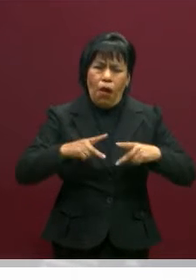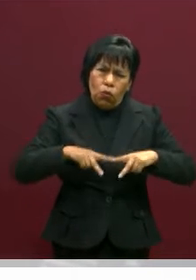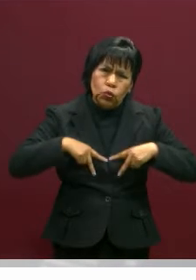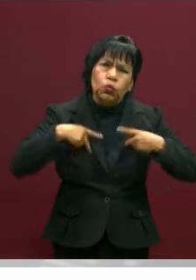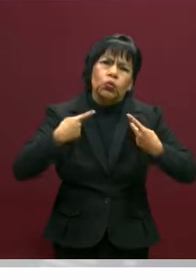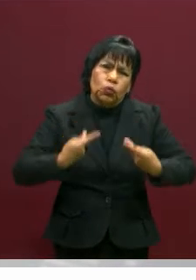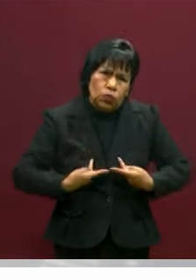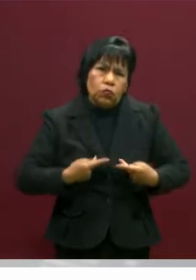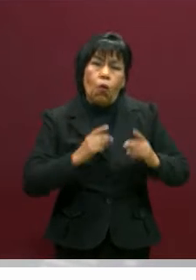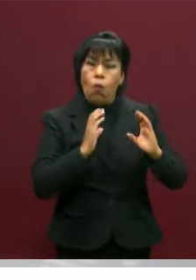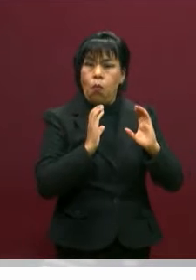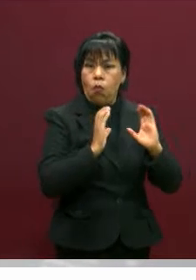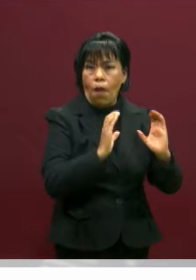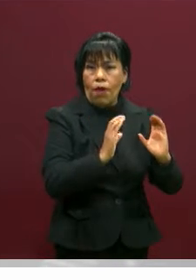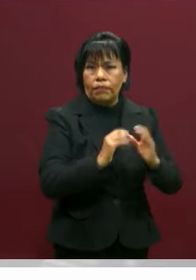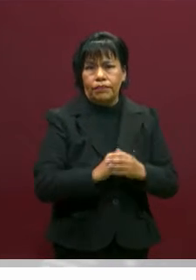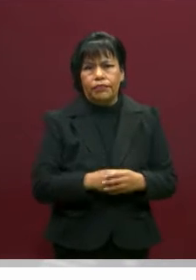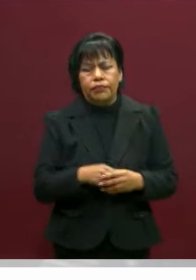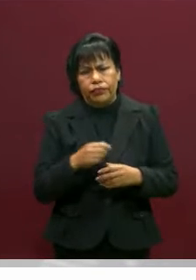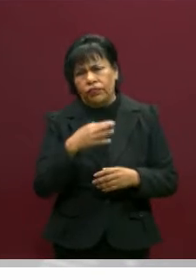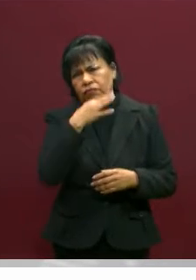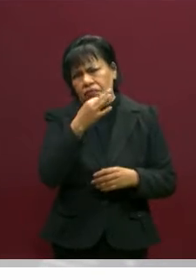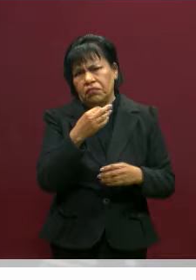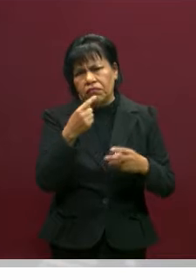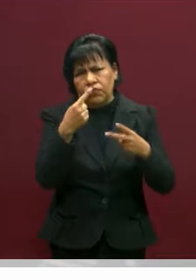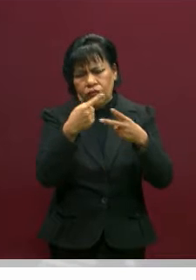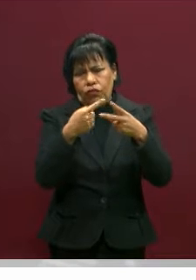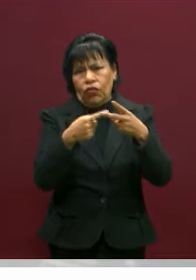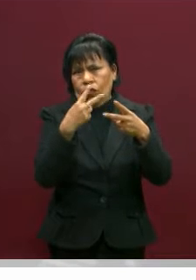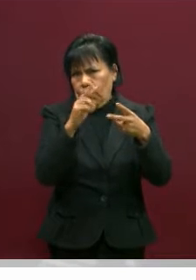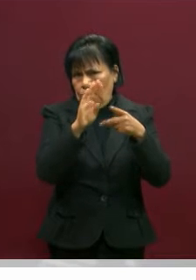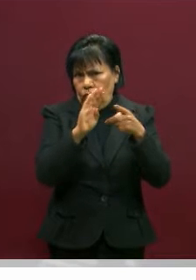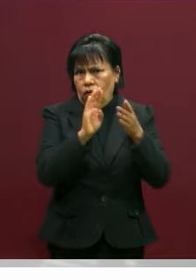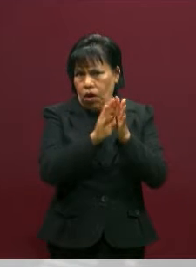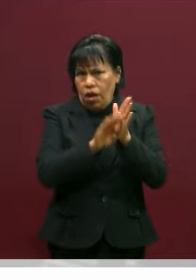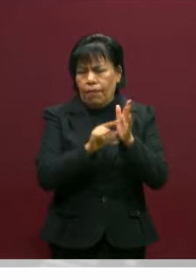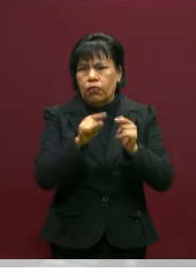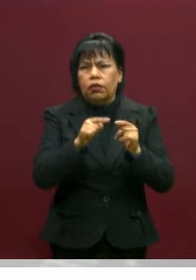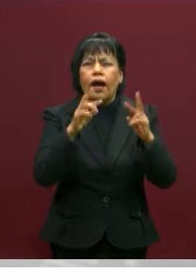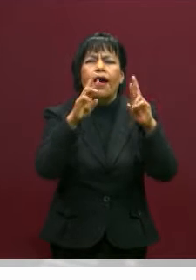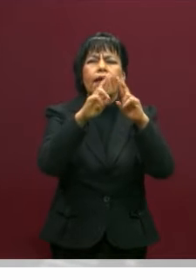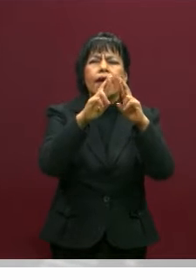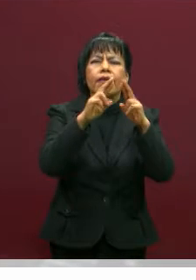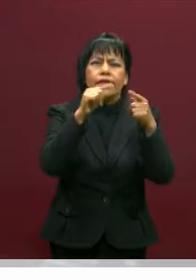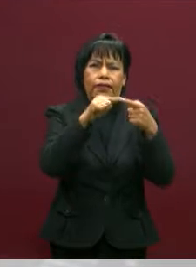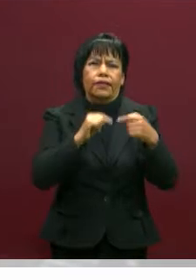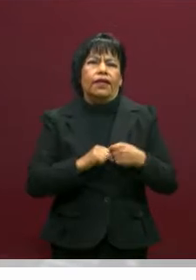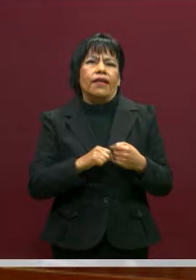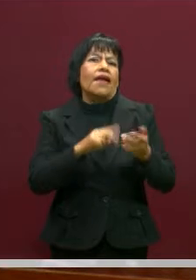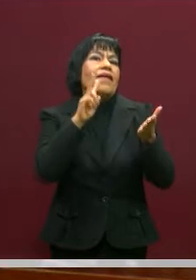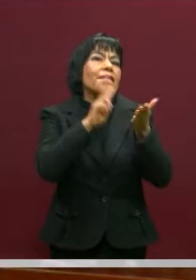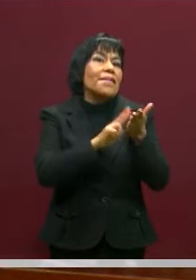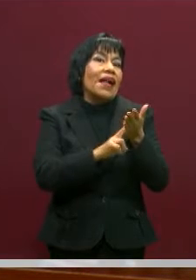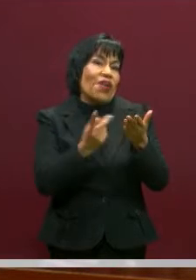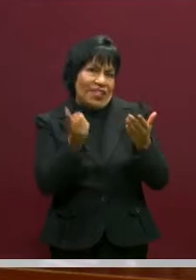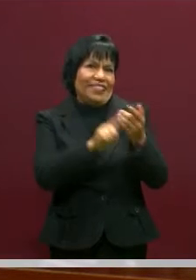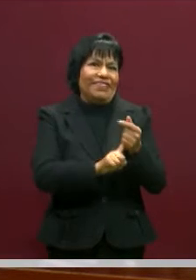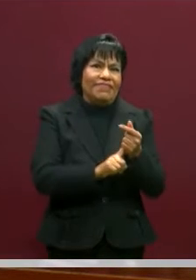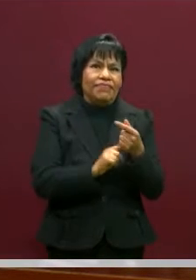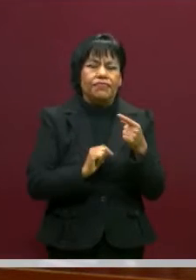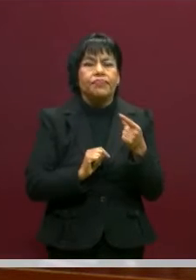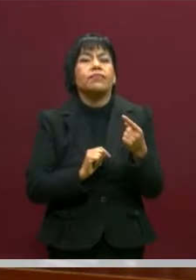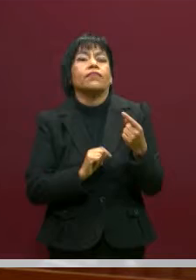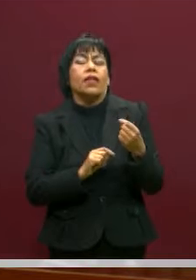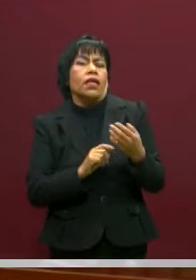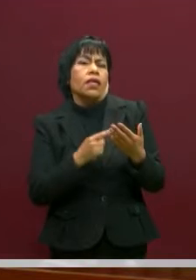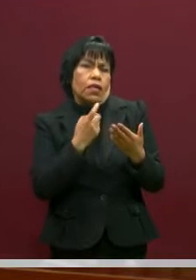cuidado. Voy a mencionar solo dos para que se comprenda. Por ejemplo, una ética de las religiones está llena de valores. Y